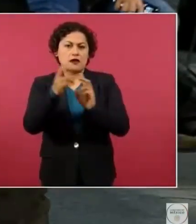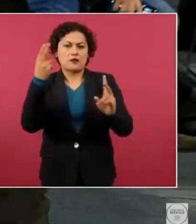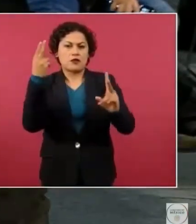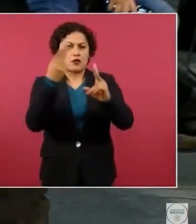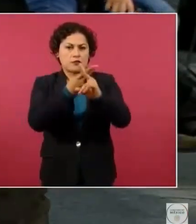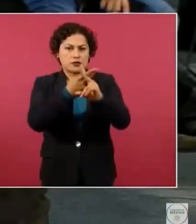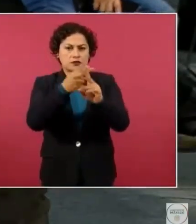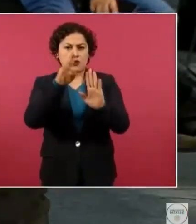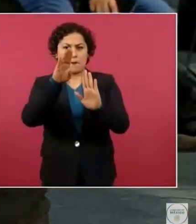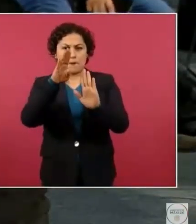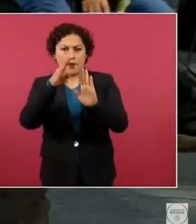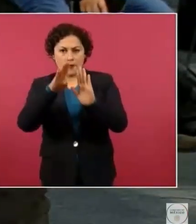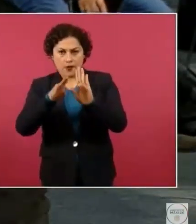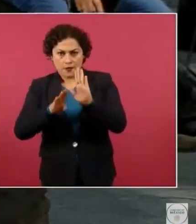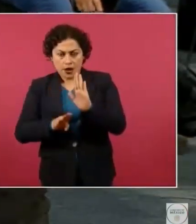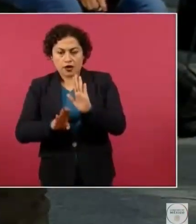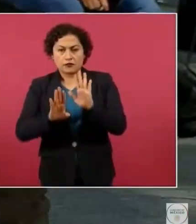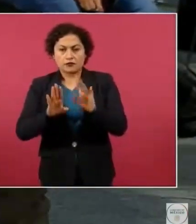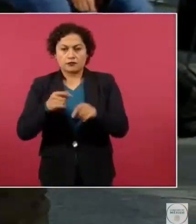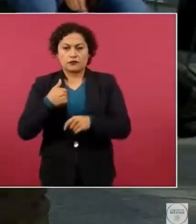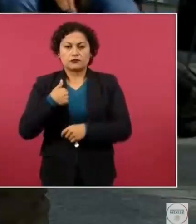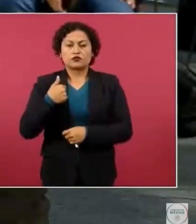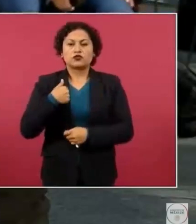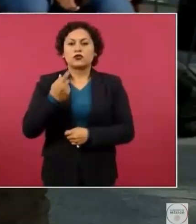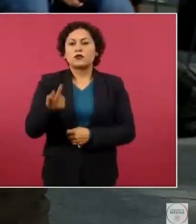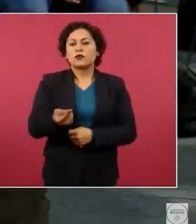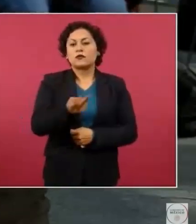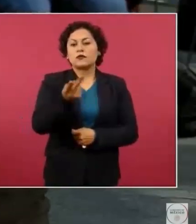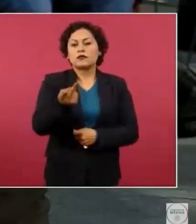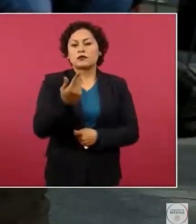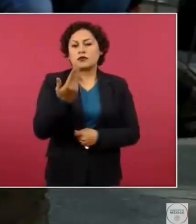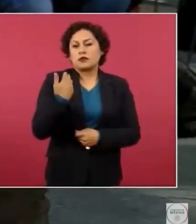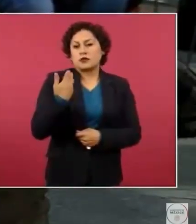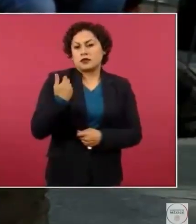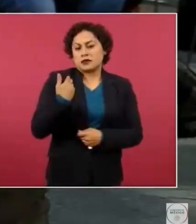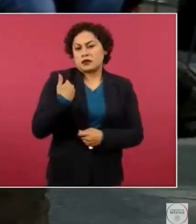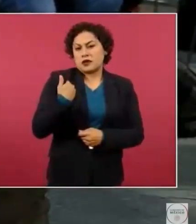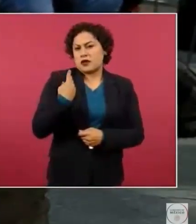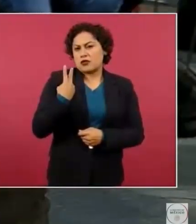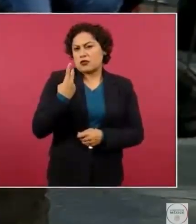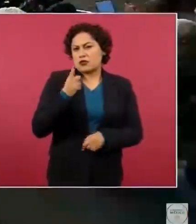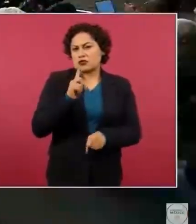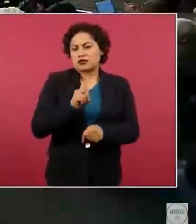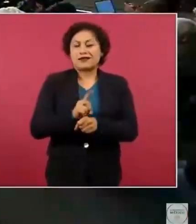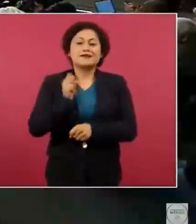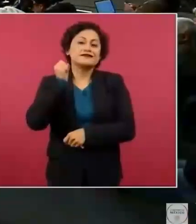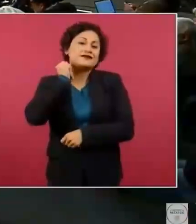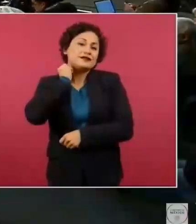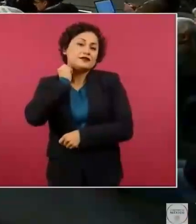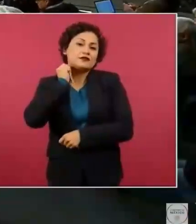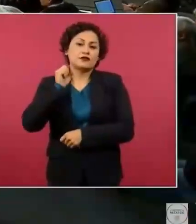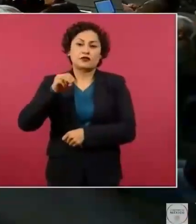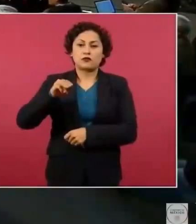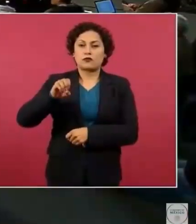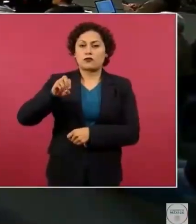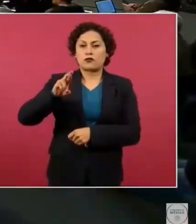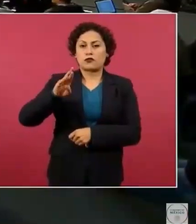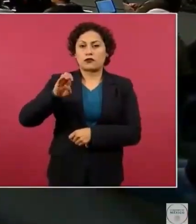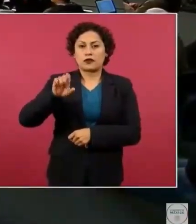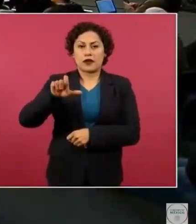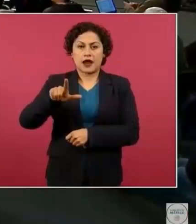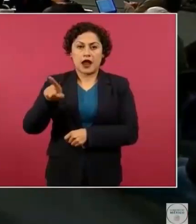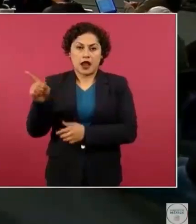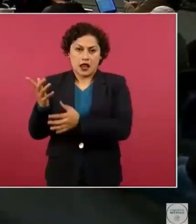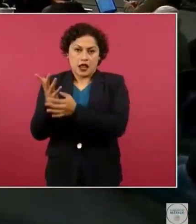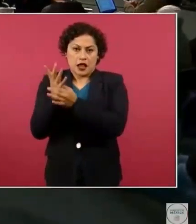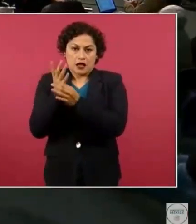Preguntarle, hace unos dos días el senador Ricardo Monreal expuso, hizo un balance, dice, su